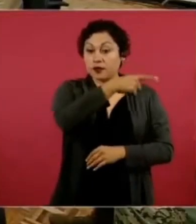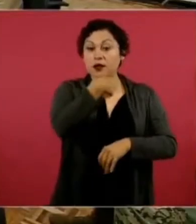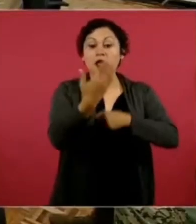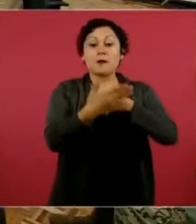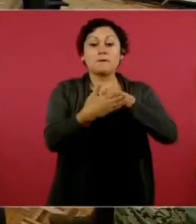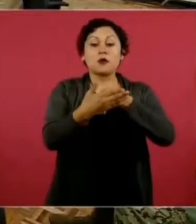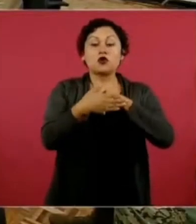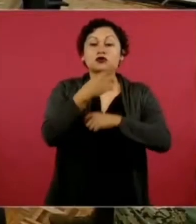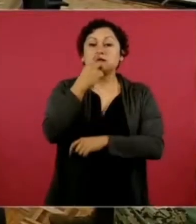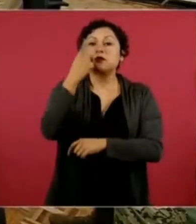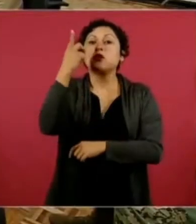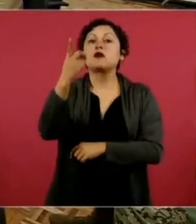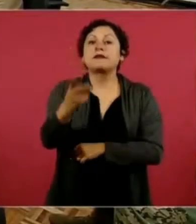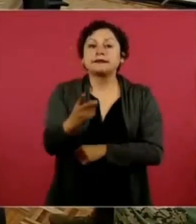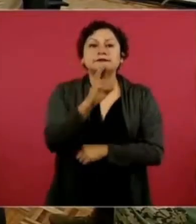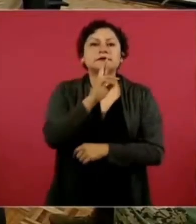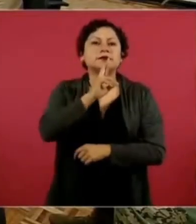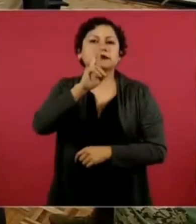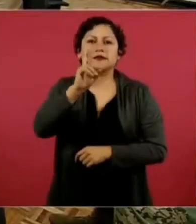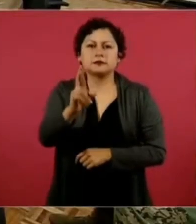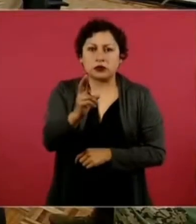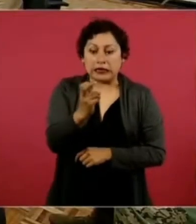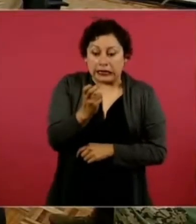¿Cuánto puede tener para nuestro país, presidente?